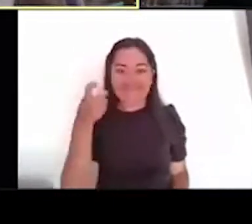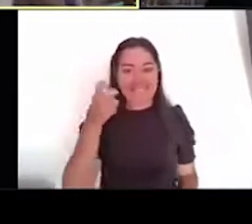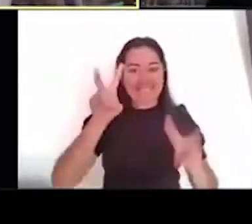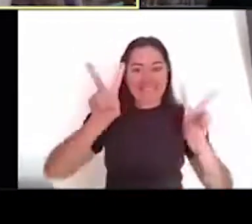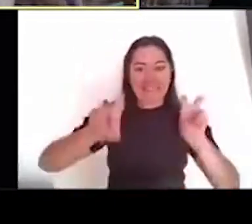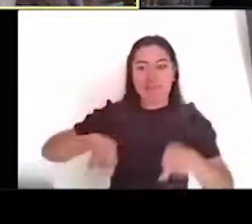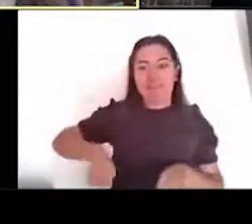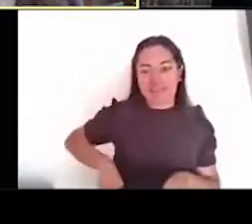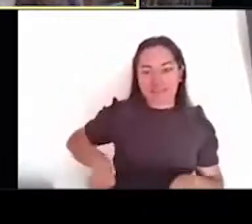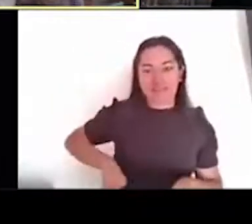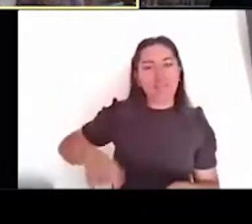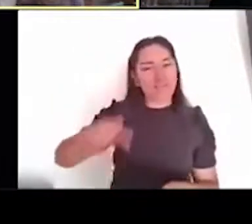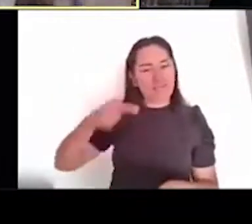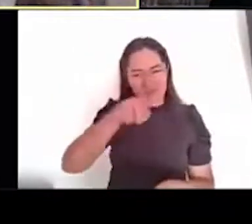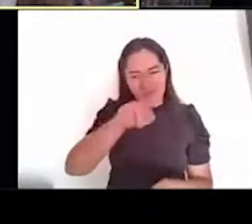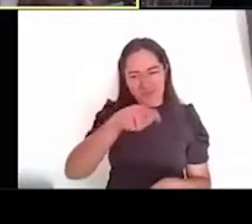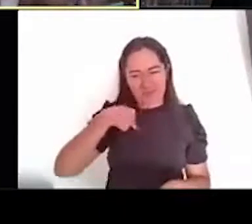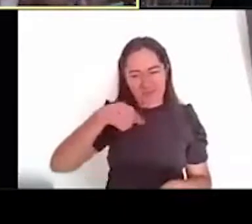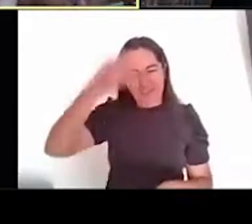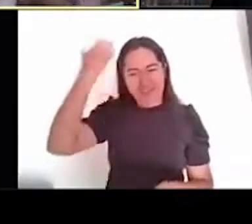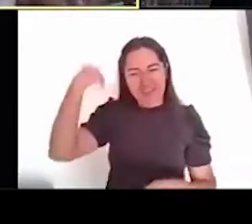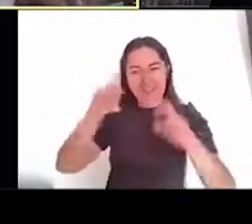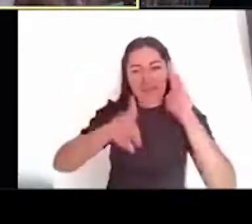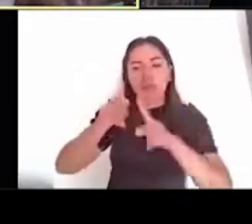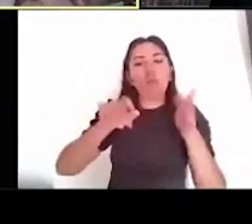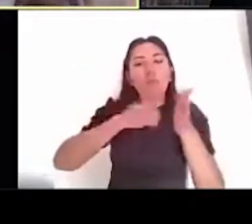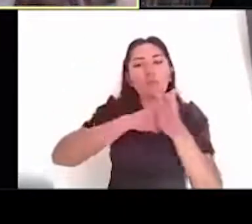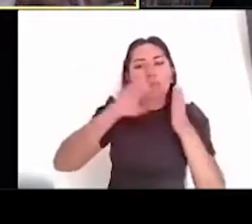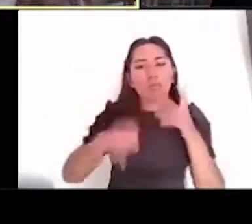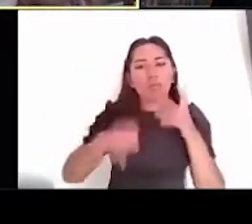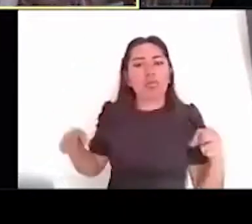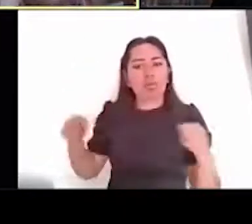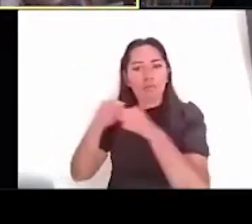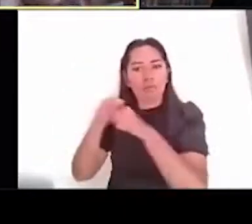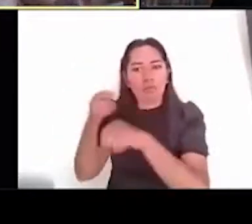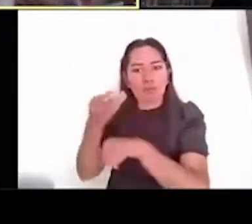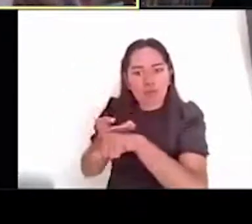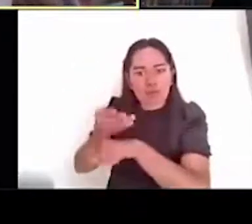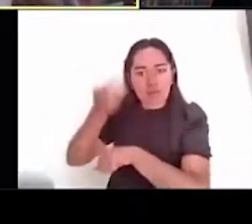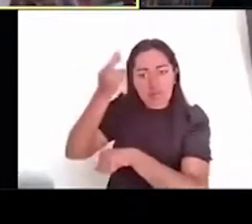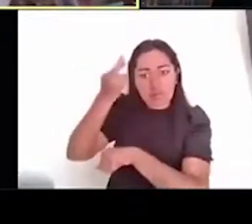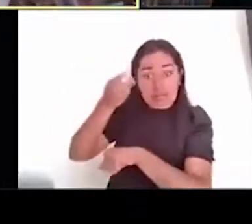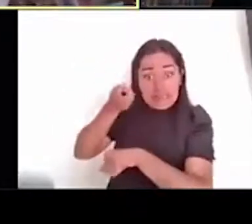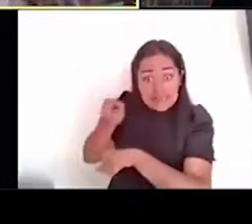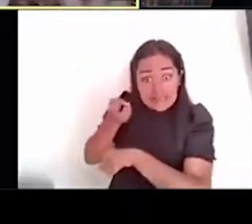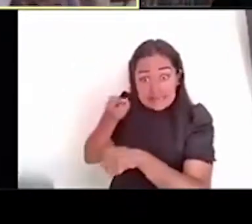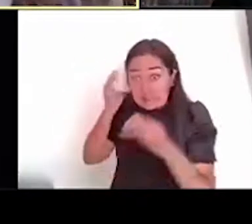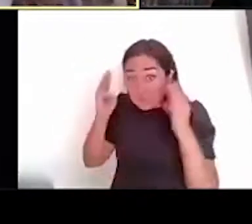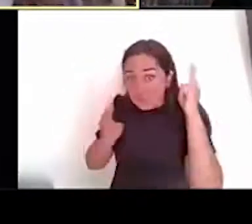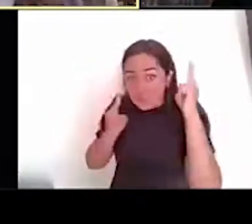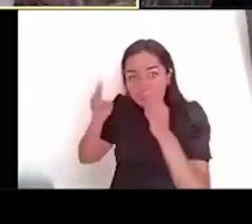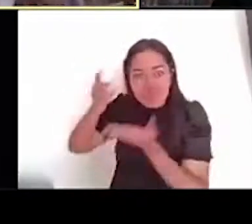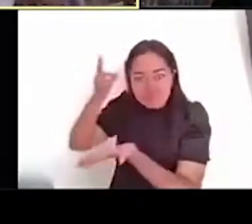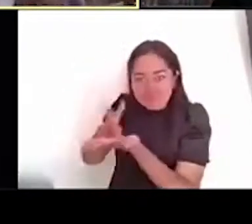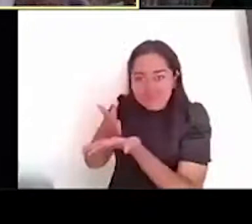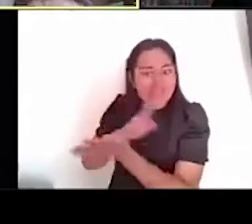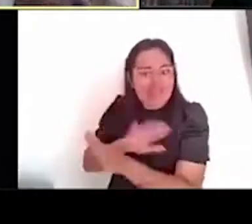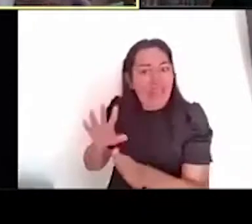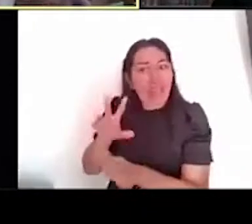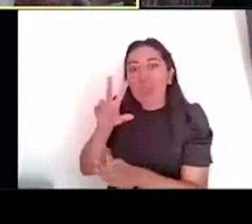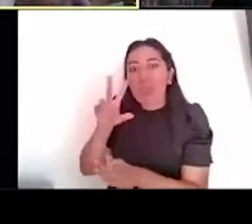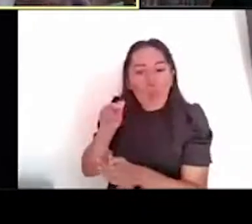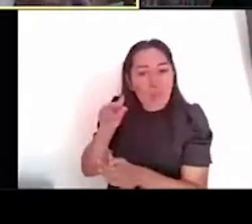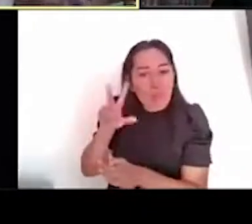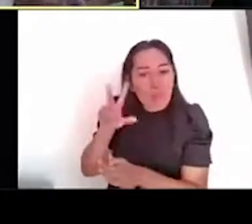contigo, es que el Templo Mayor no es solamente lo que, lo que circunda el museo del Templo Mayor, ¿no? O sea, el,